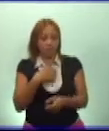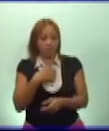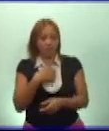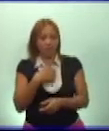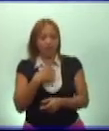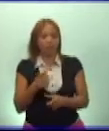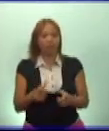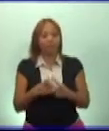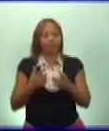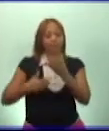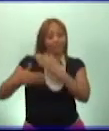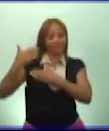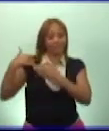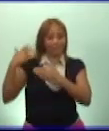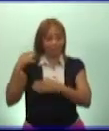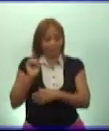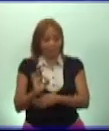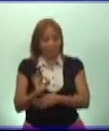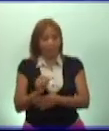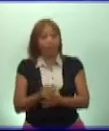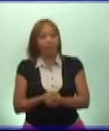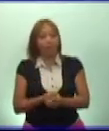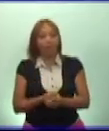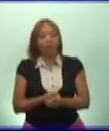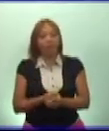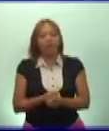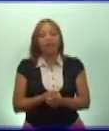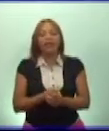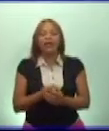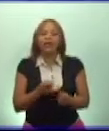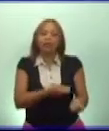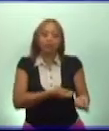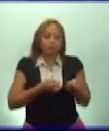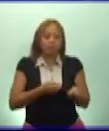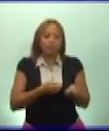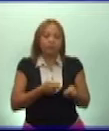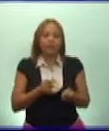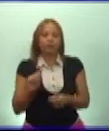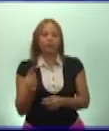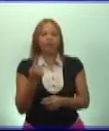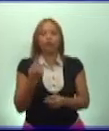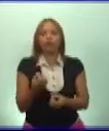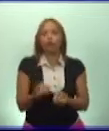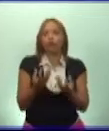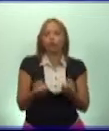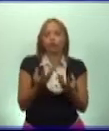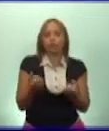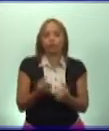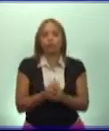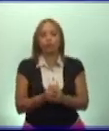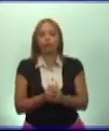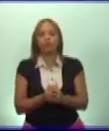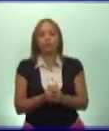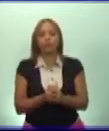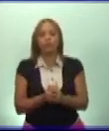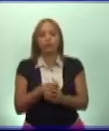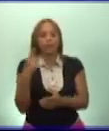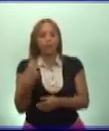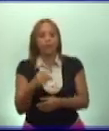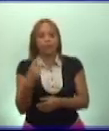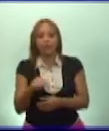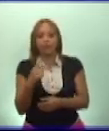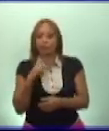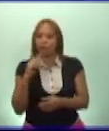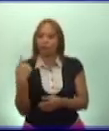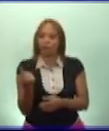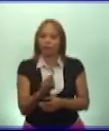enorme atraso técnico, era una agricultura de monocultivo y la explotación latifundista de la tierra.